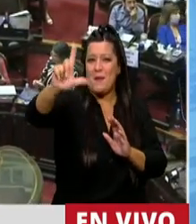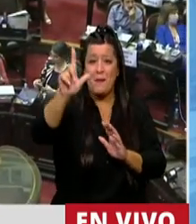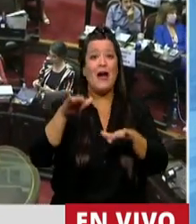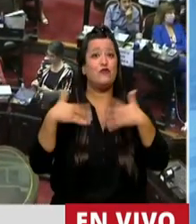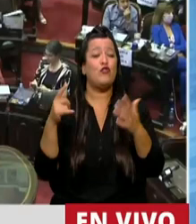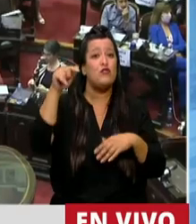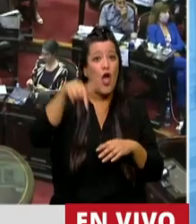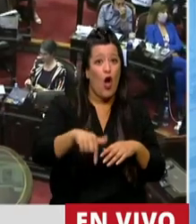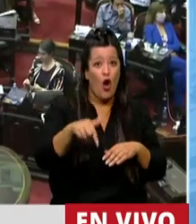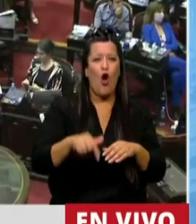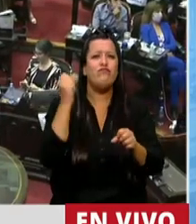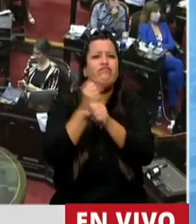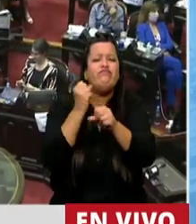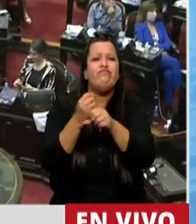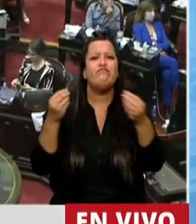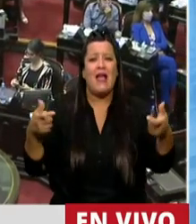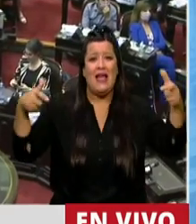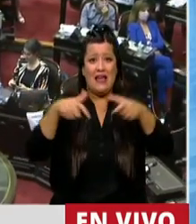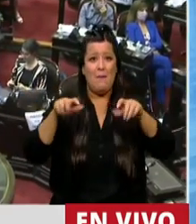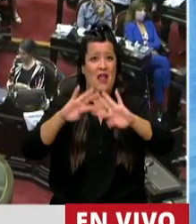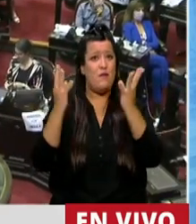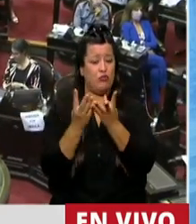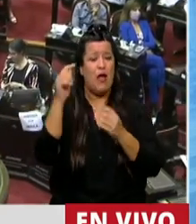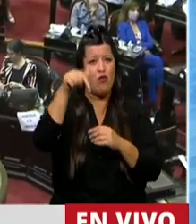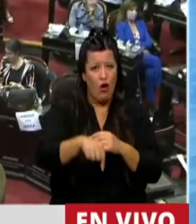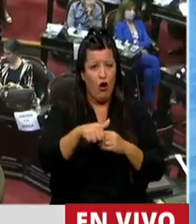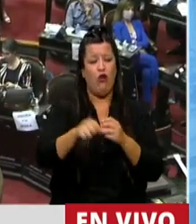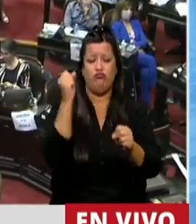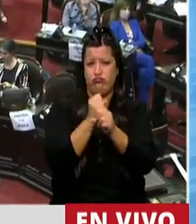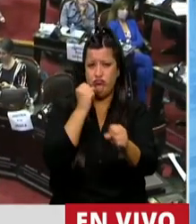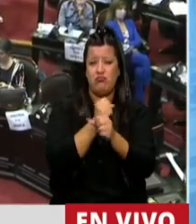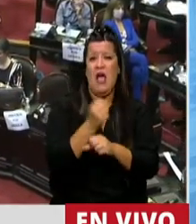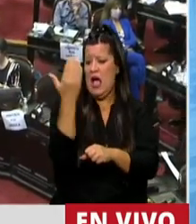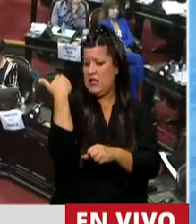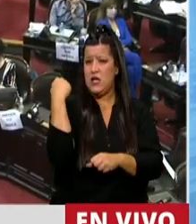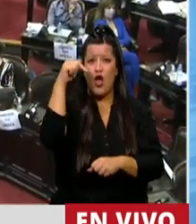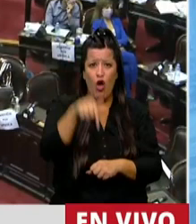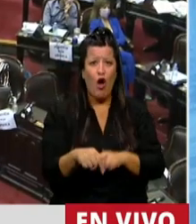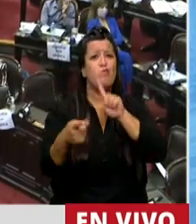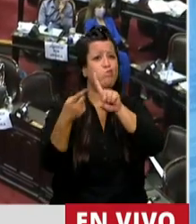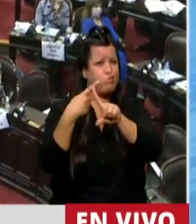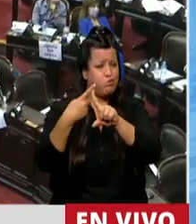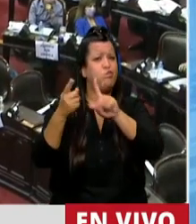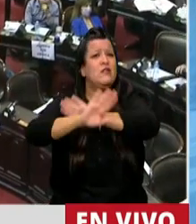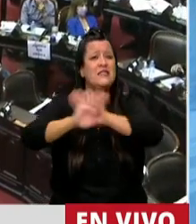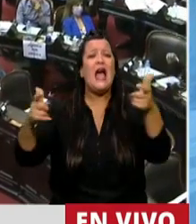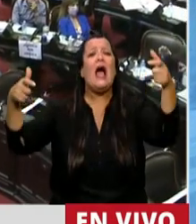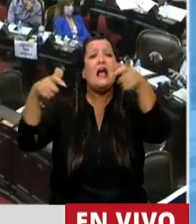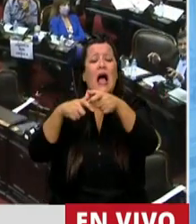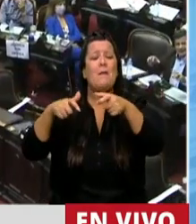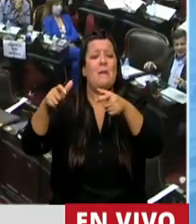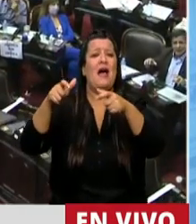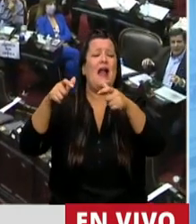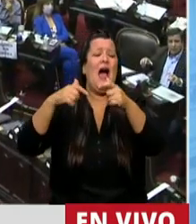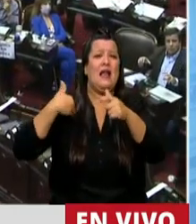hoy estamos trabajando en la Cámara de Diputados. Yo, entre ayer y hoy, he estado en contacto con la Cámara Argentina de